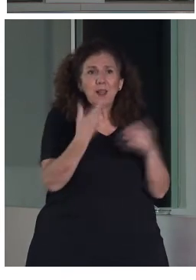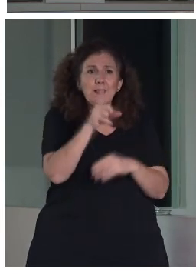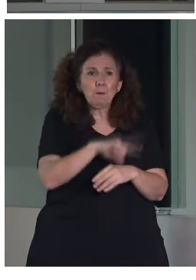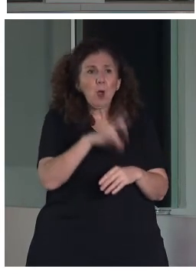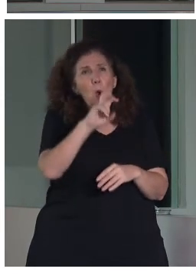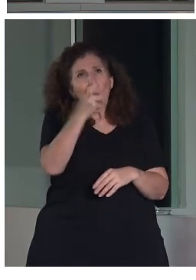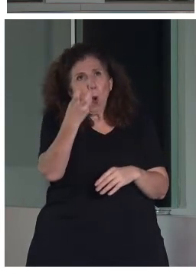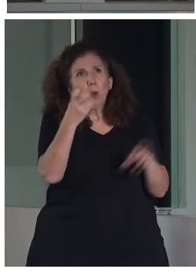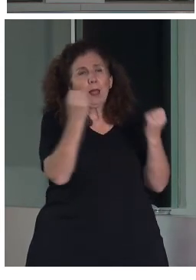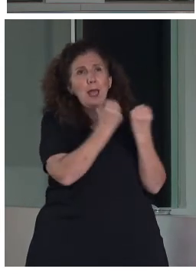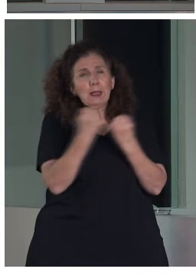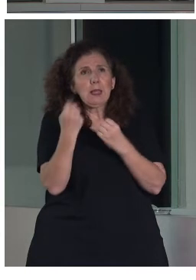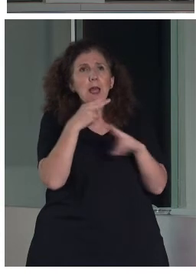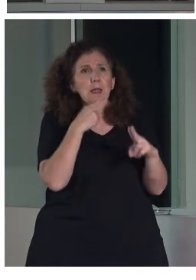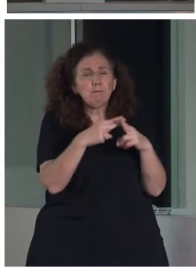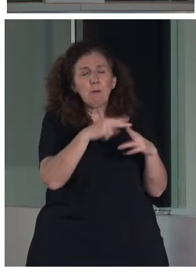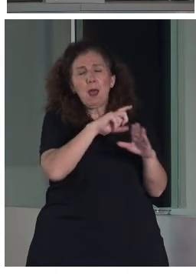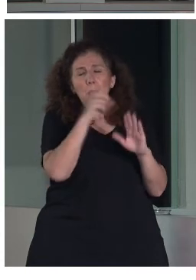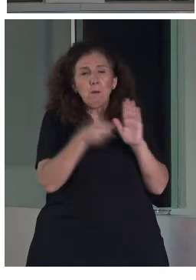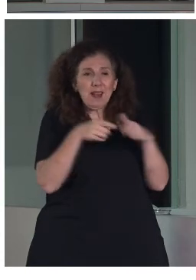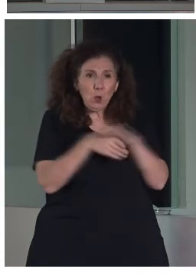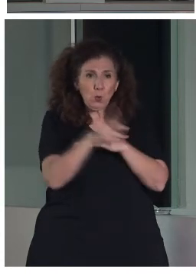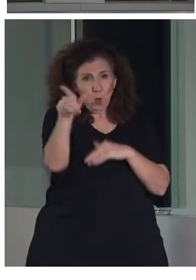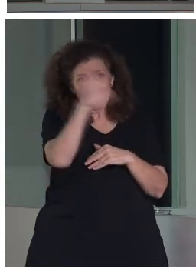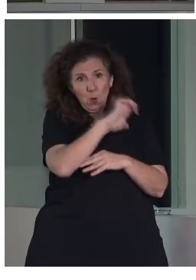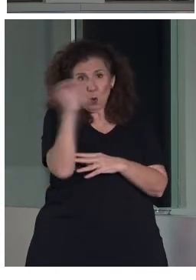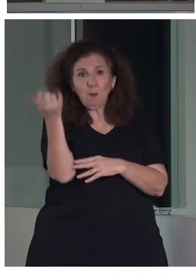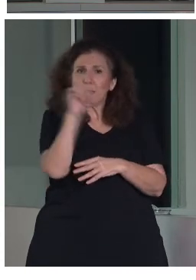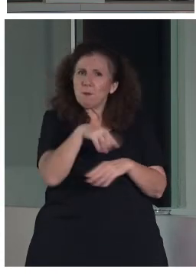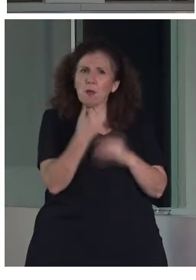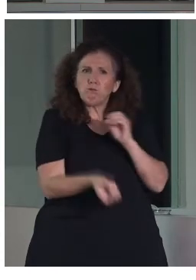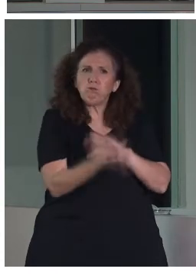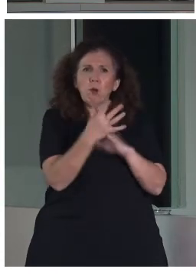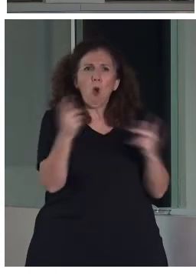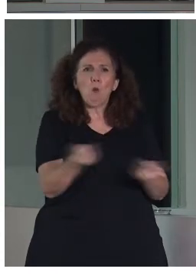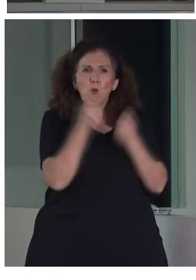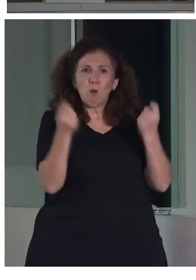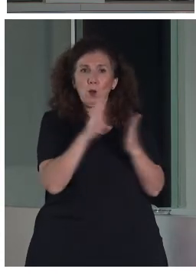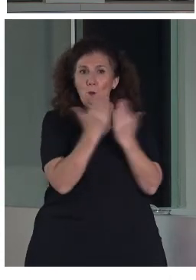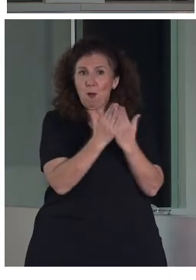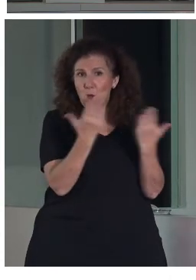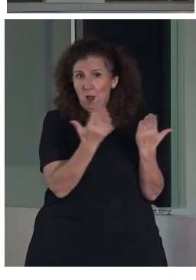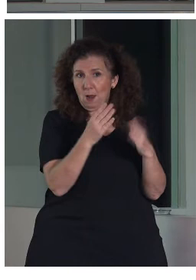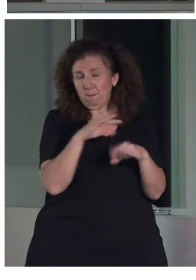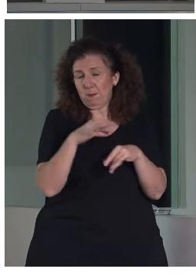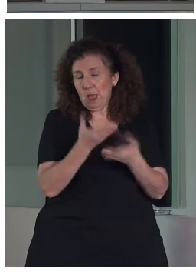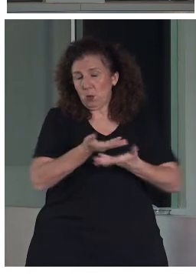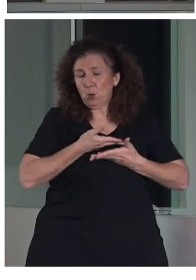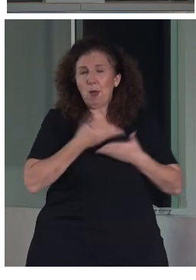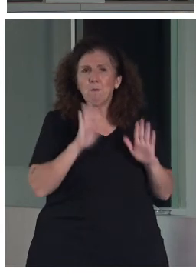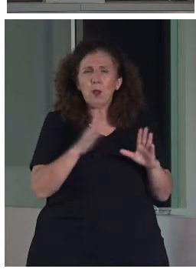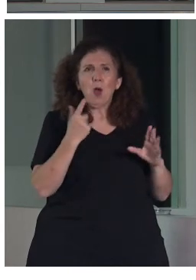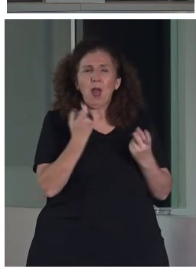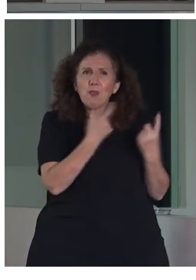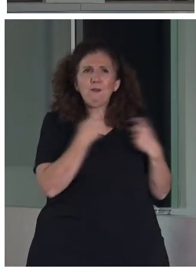publicó algún manual. Pero, bueno, había diferentes puntos de vista que tenían que